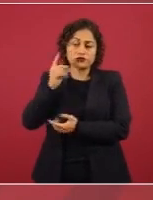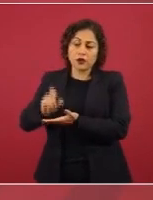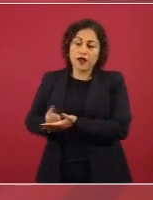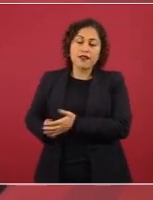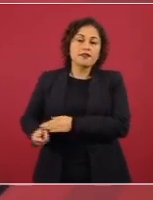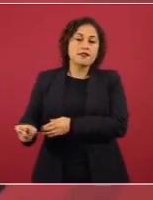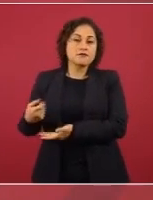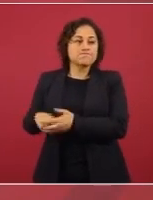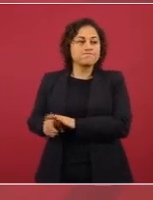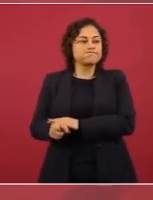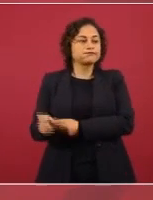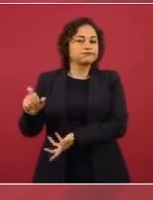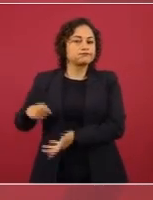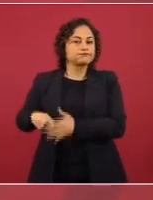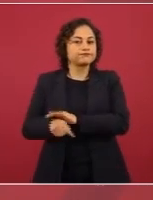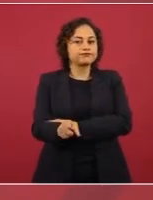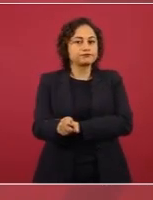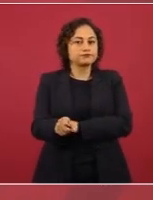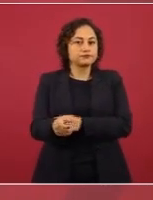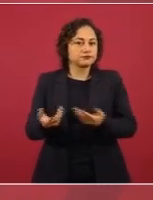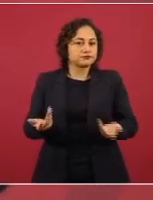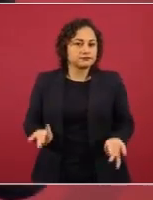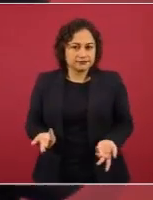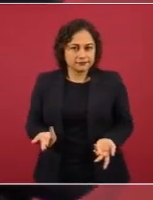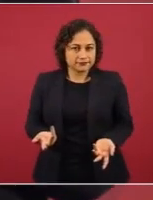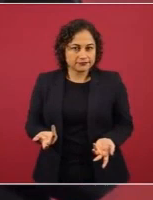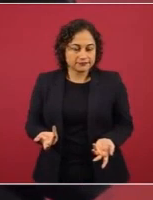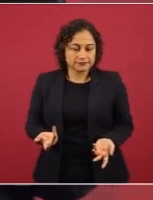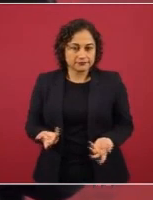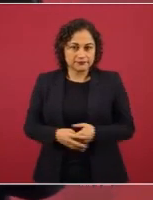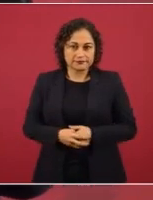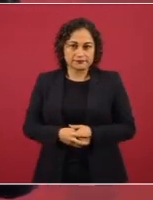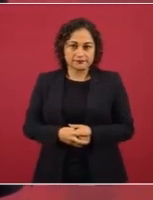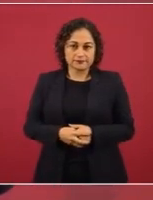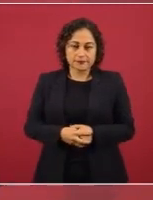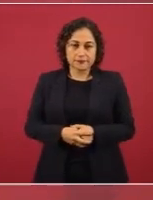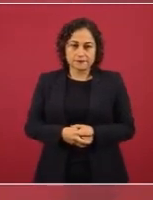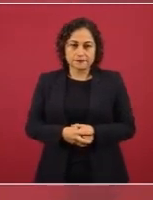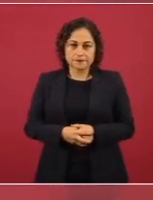y ojalá nuestros